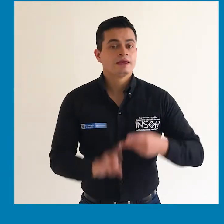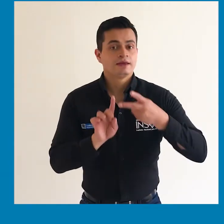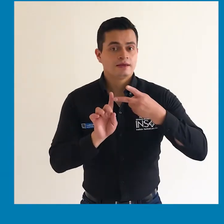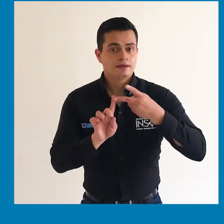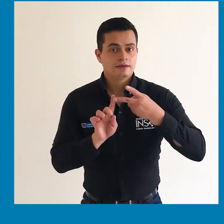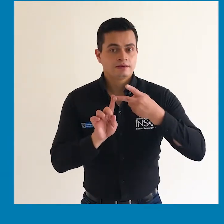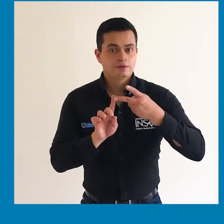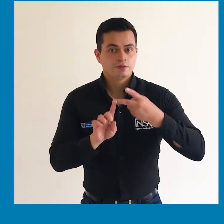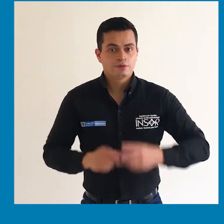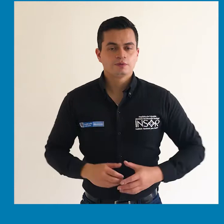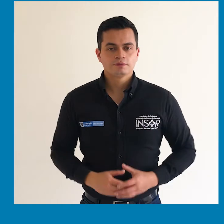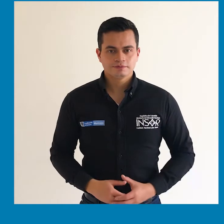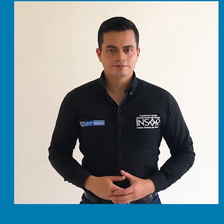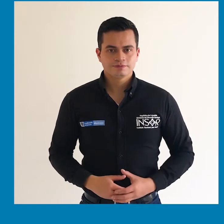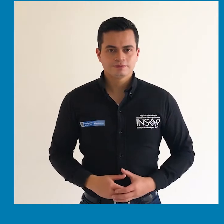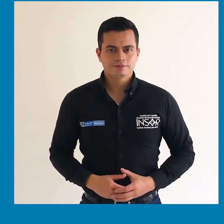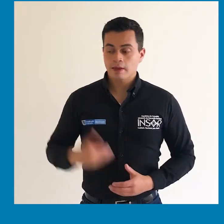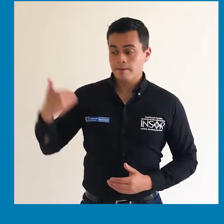Segundo.